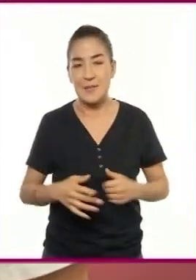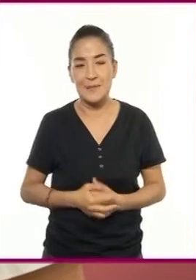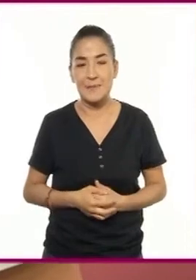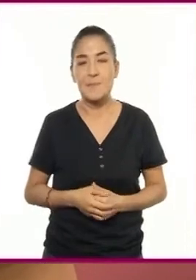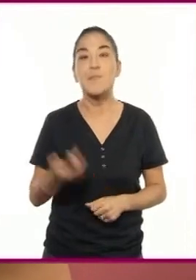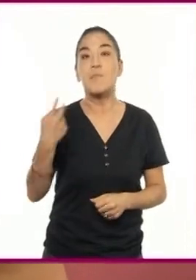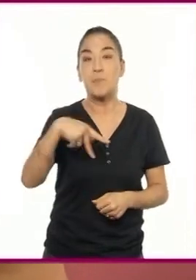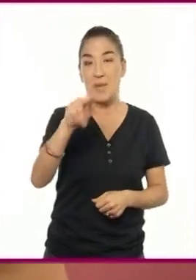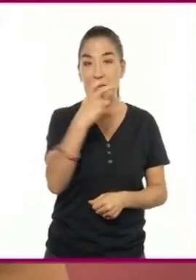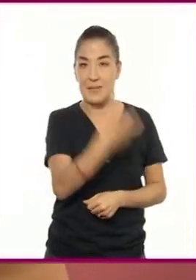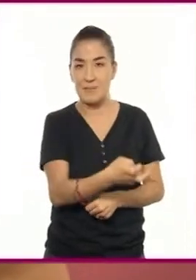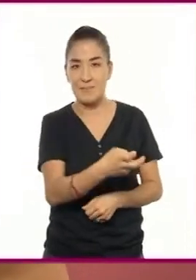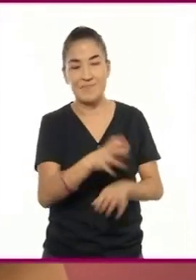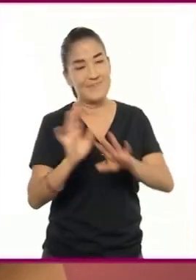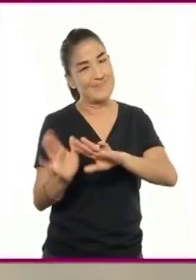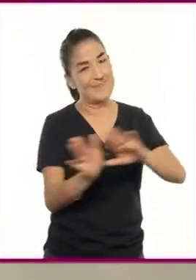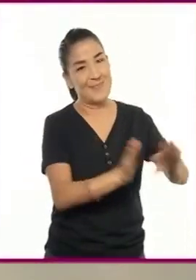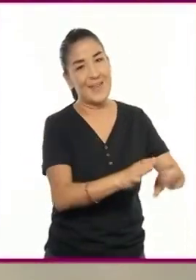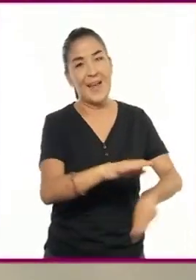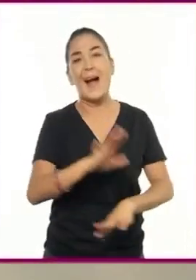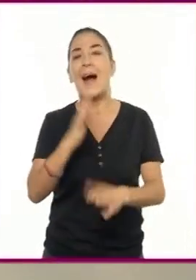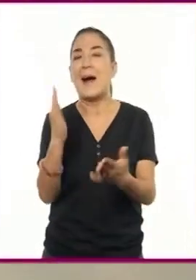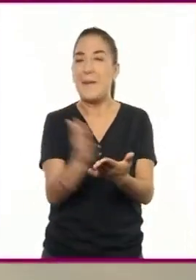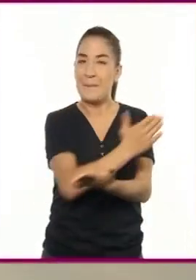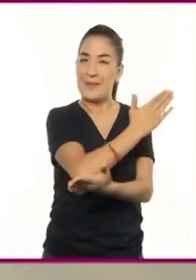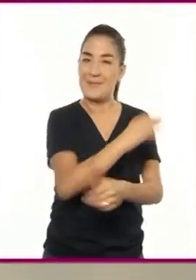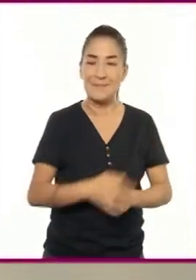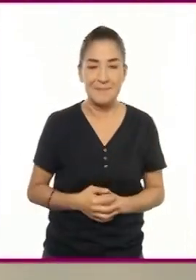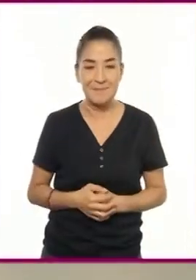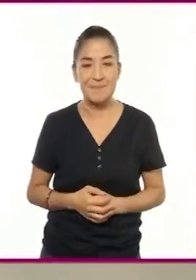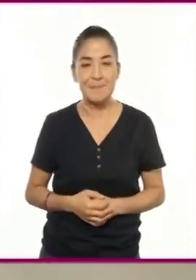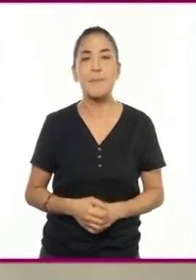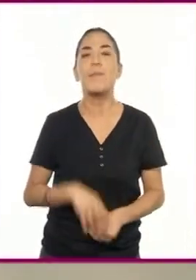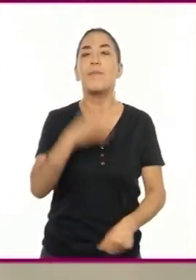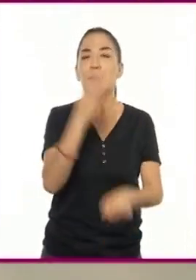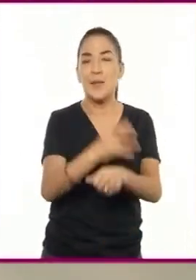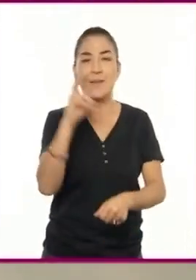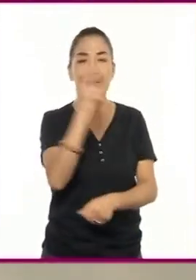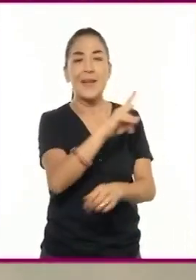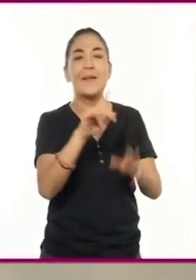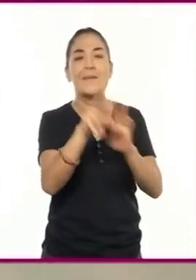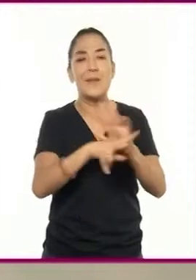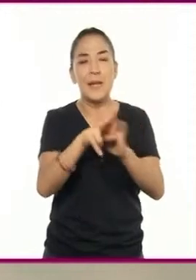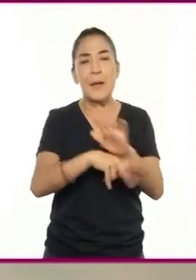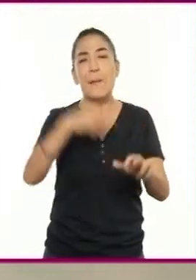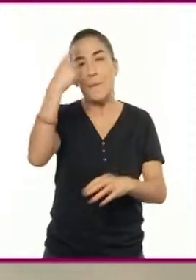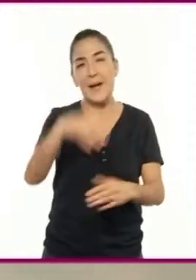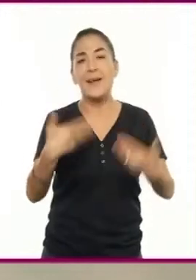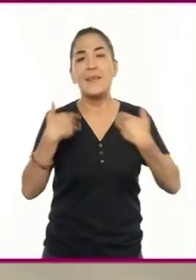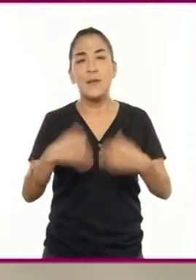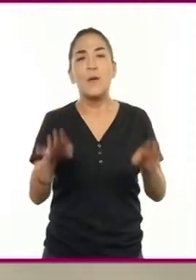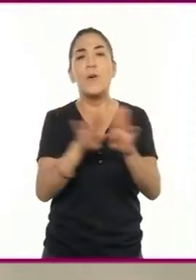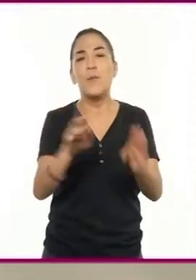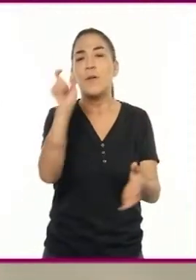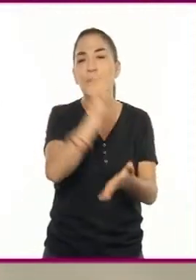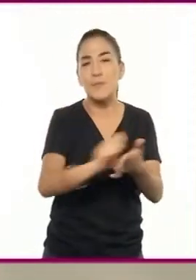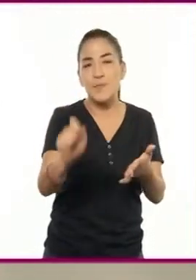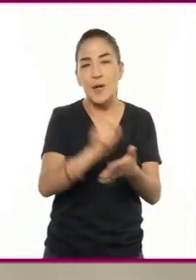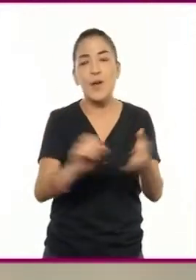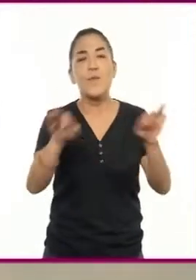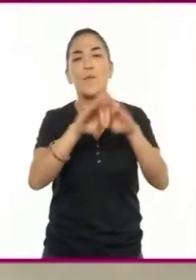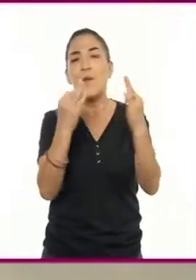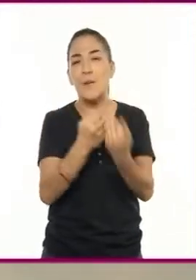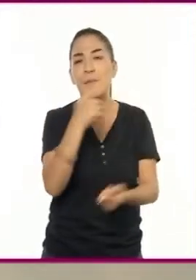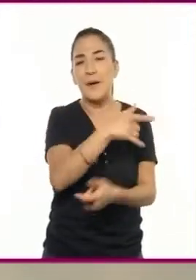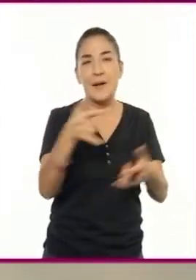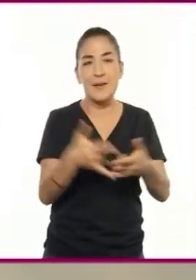Pero eso es otra historia. Veamos el siguiente video, que nos ayudará a entender cómo se escribe y se conforma